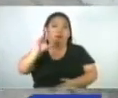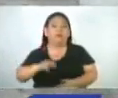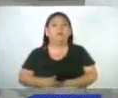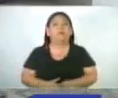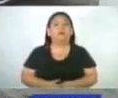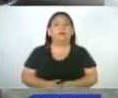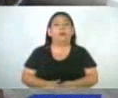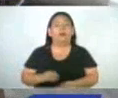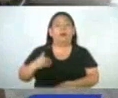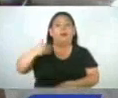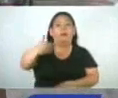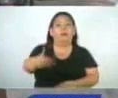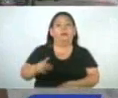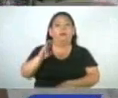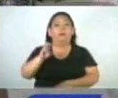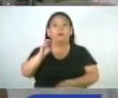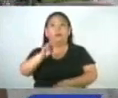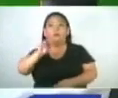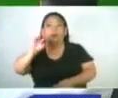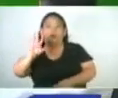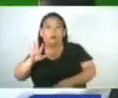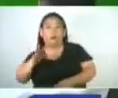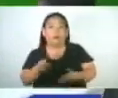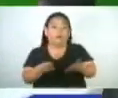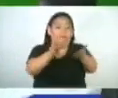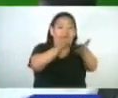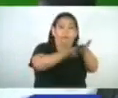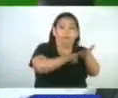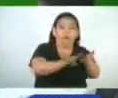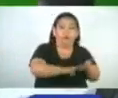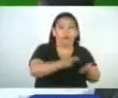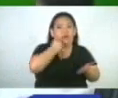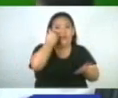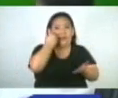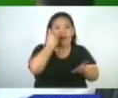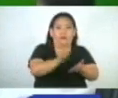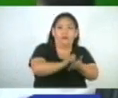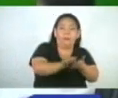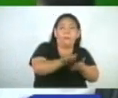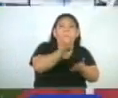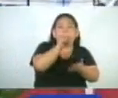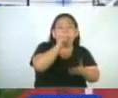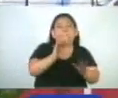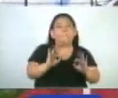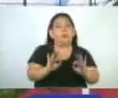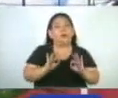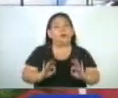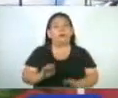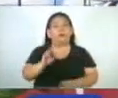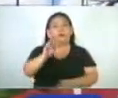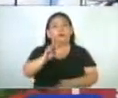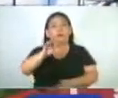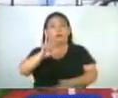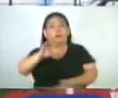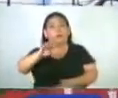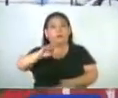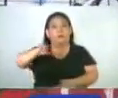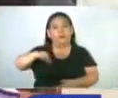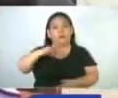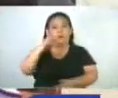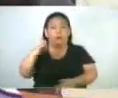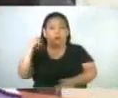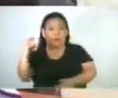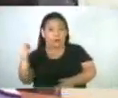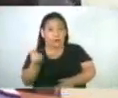año 2025 esperan que la inscripción de estudiantes en colegios privados llegue a los 250 mil y Javier